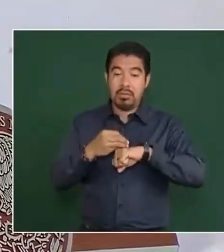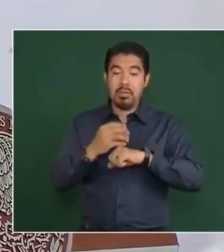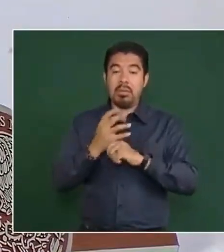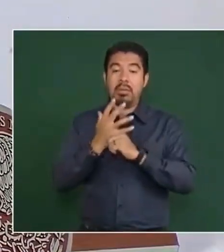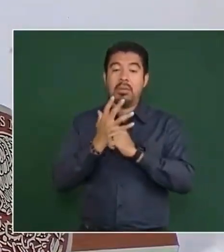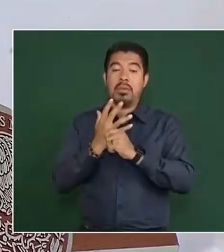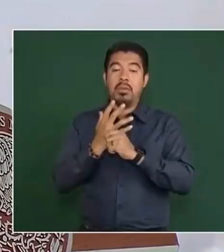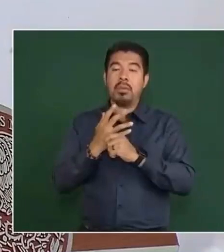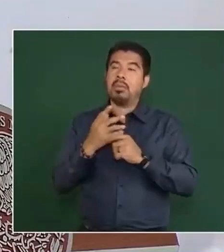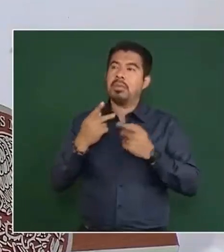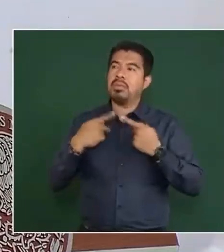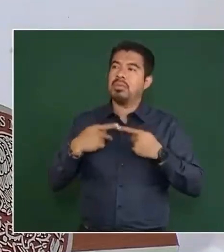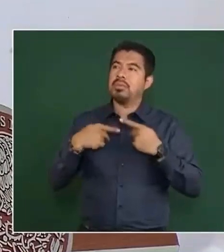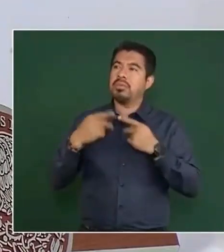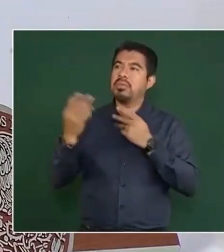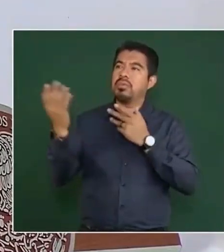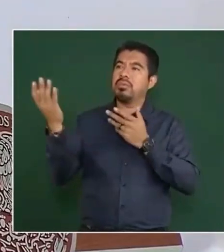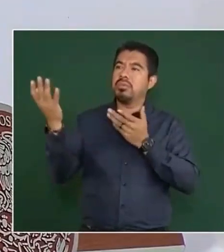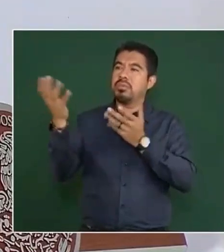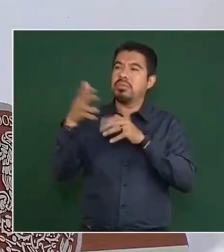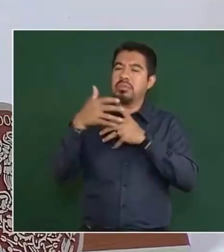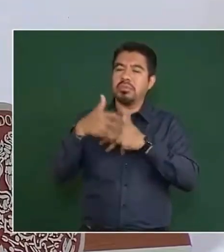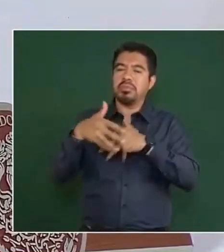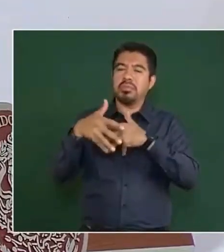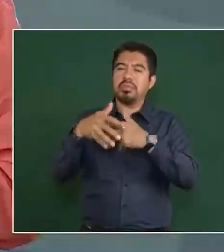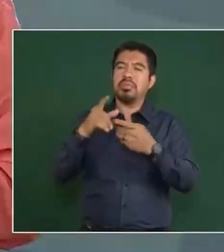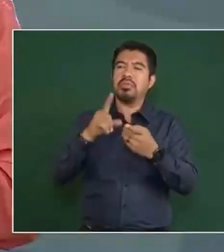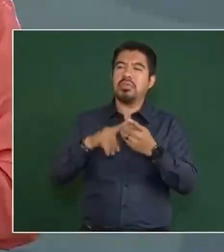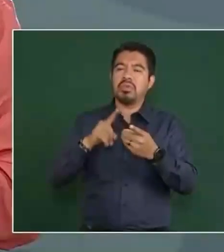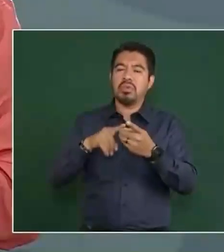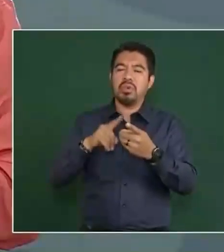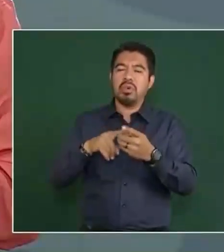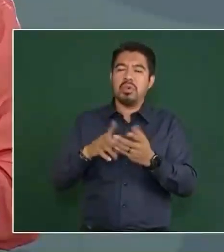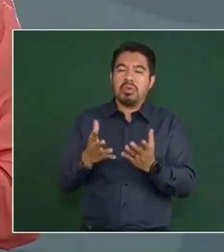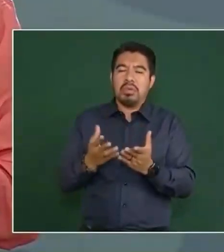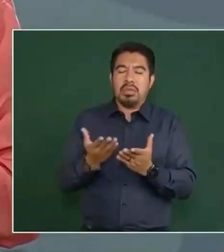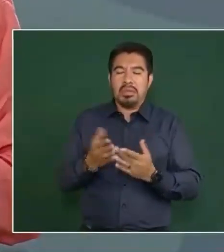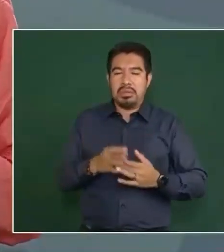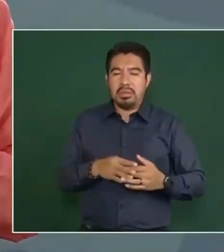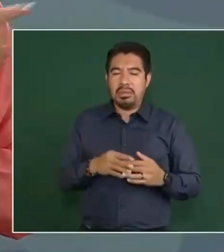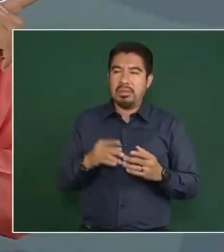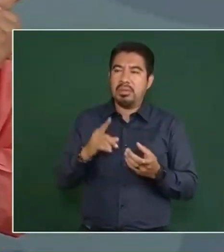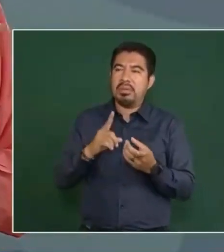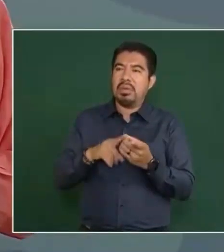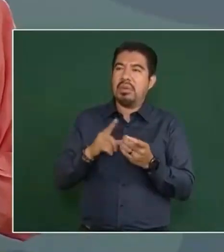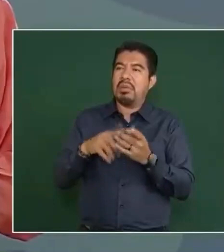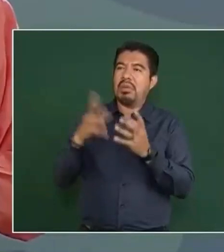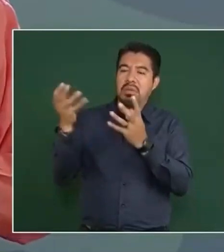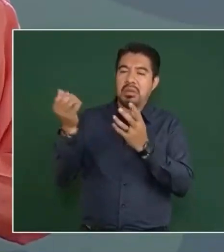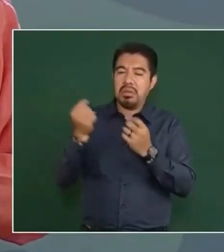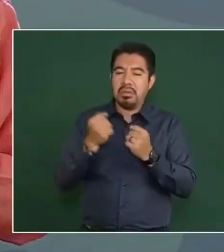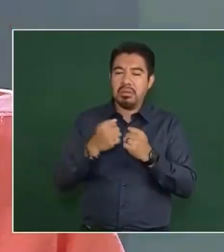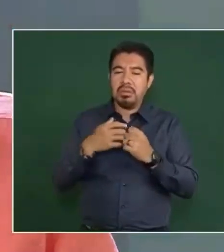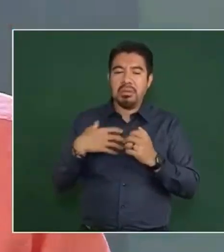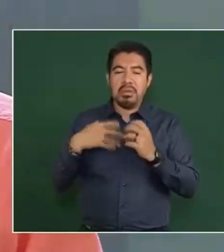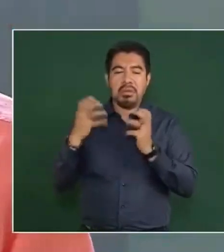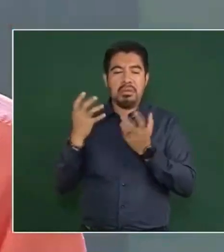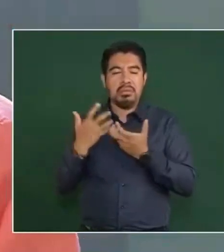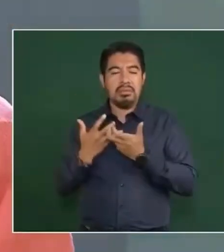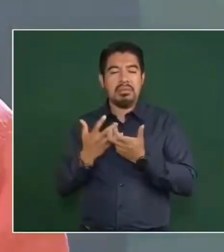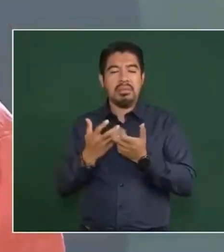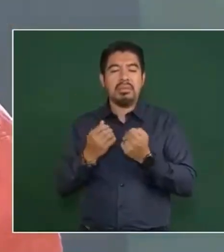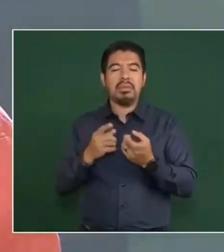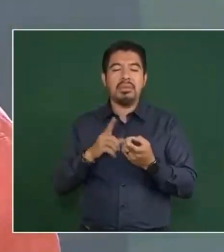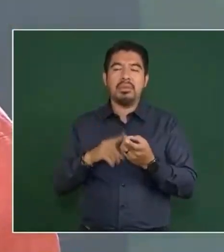trajeron a esa gente, de dónde acarrearon a esa gente.